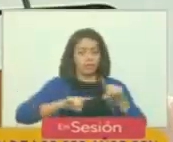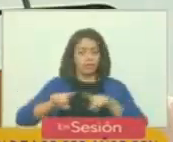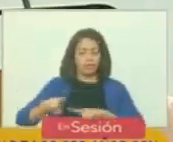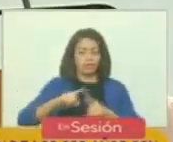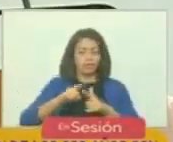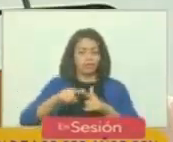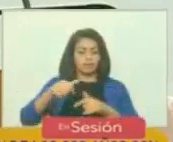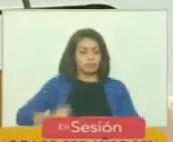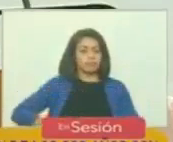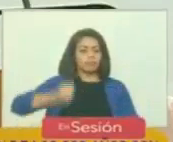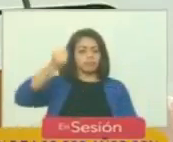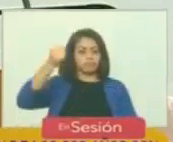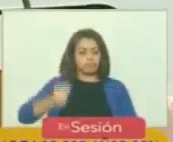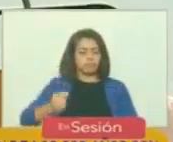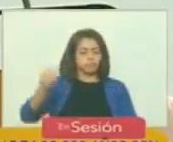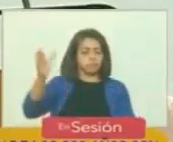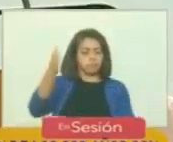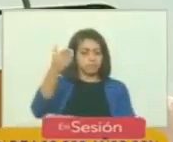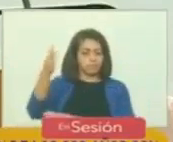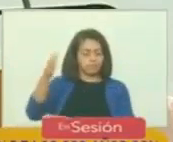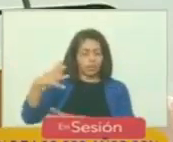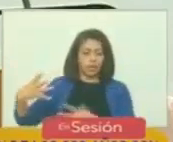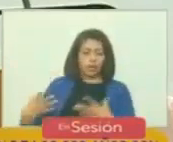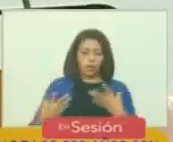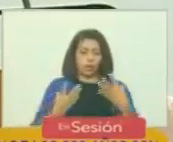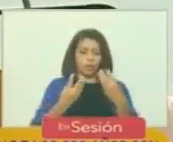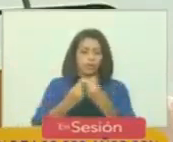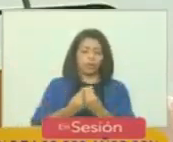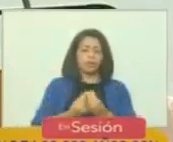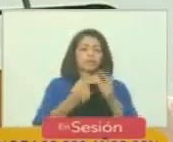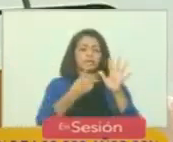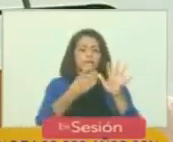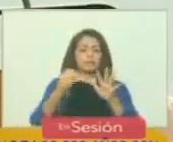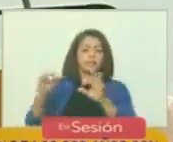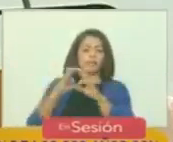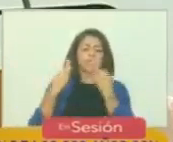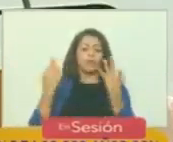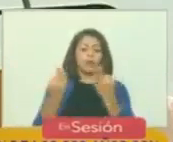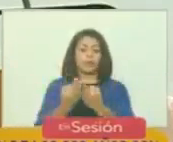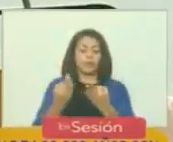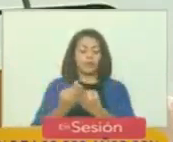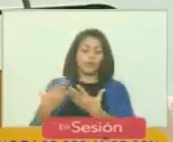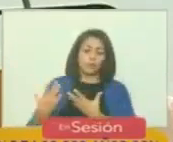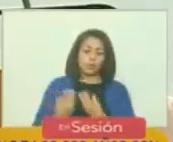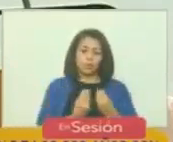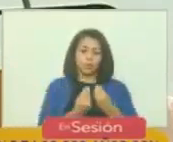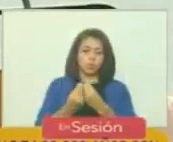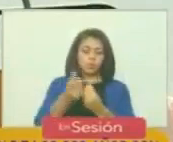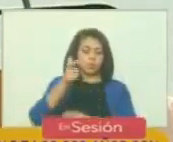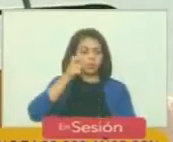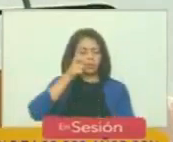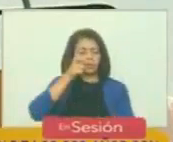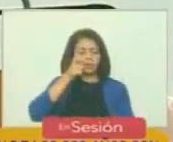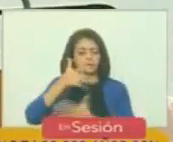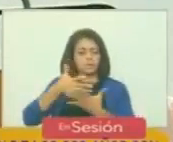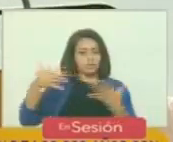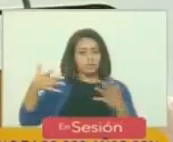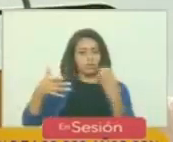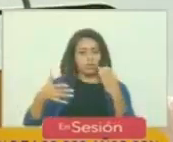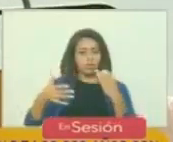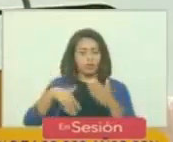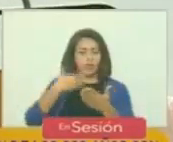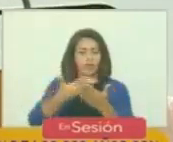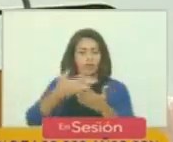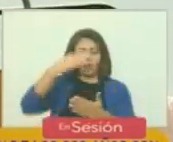estandartes le acompañaron en el viaje al despierro 600 familias sería escoltado por una flota gran colombiana